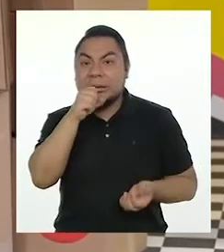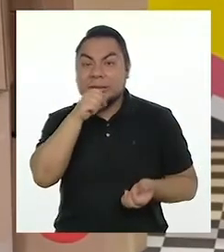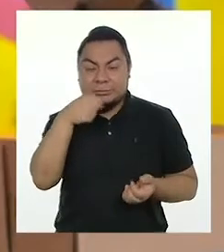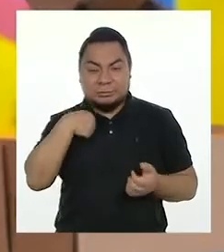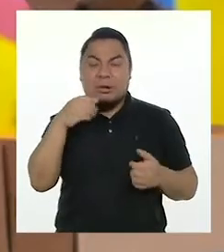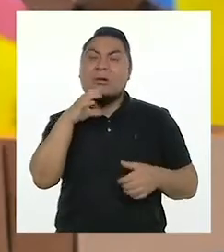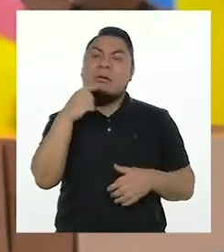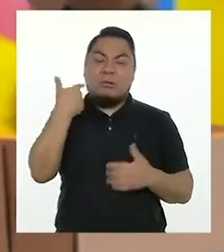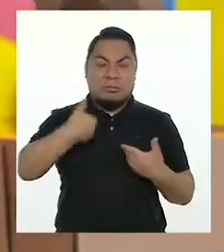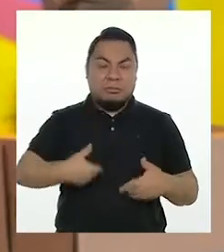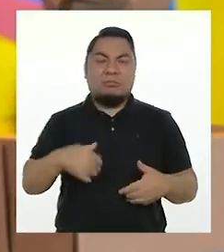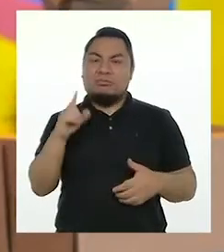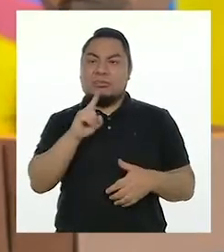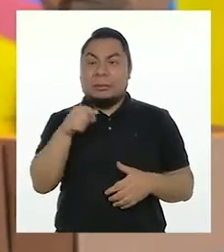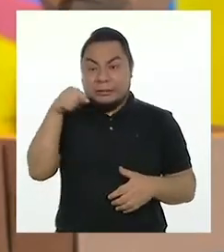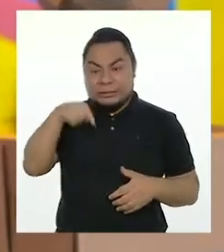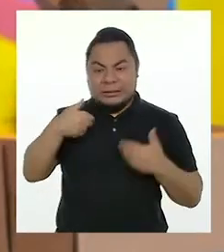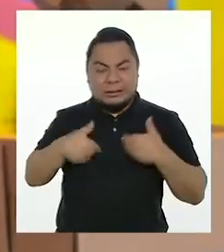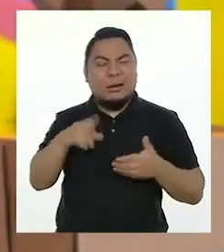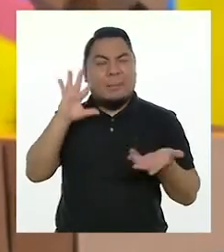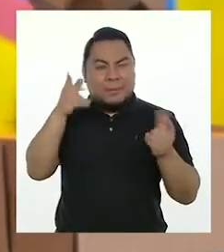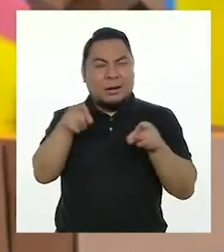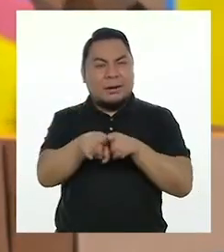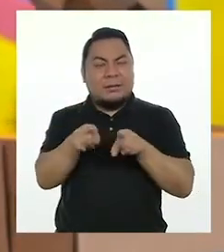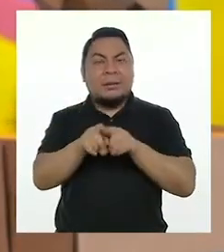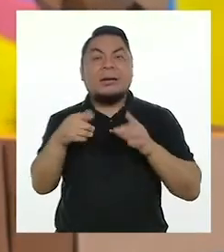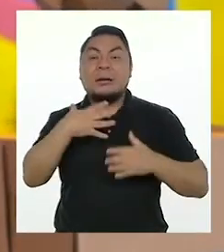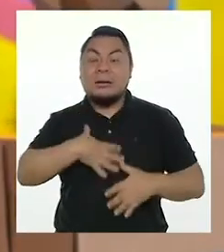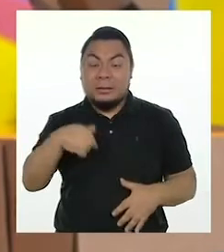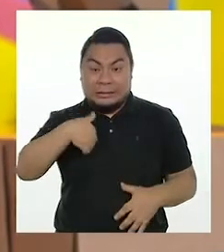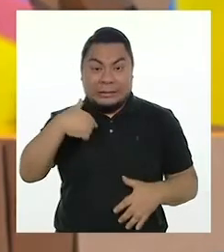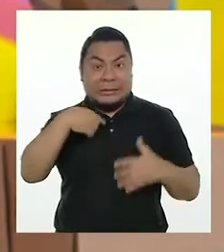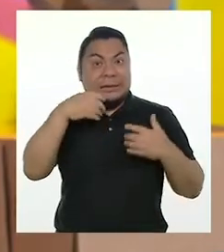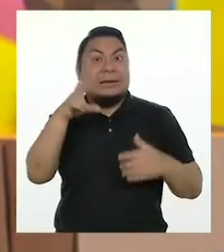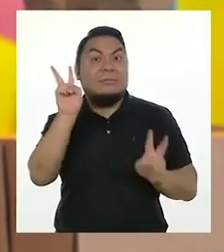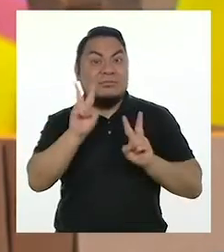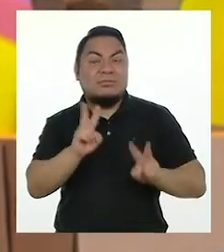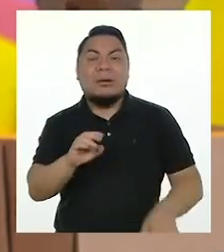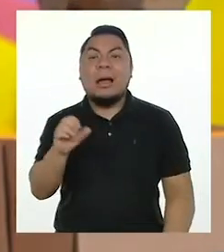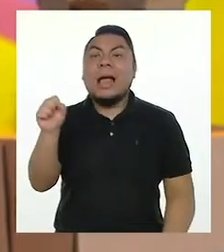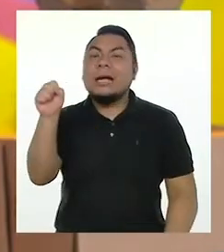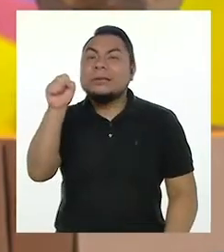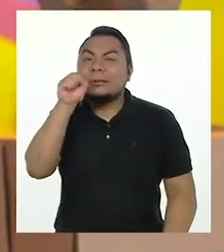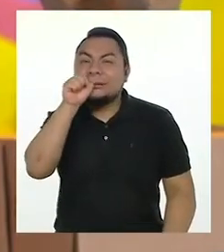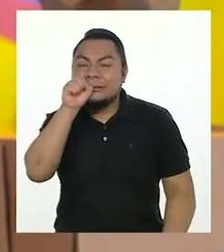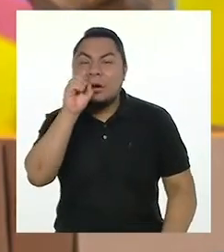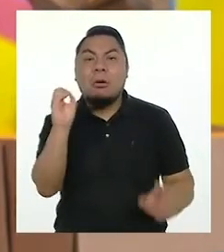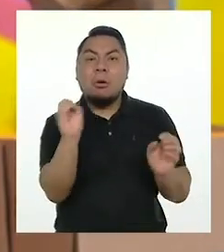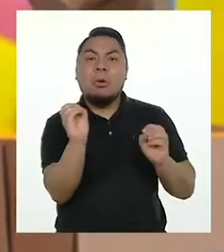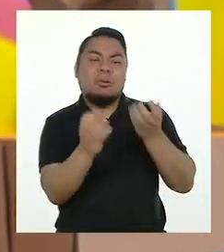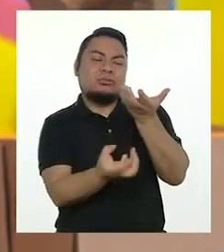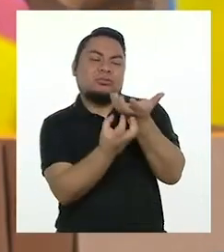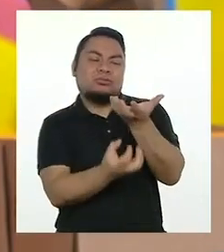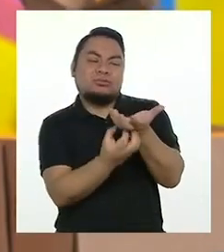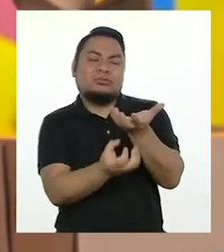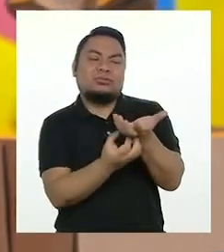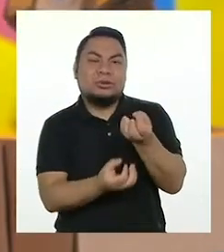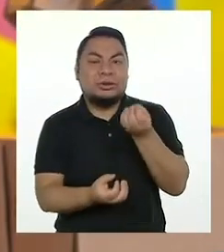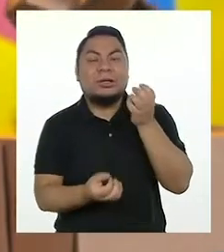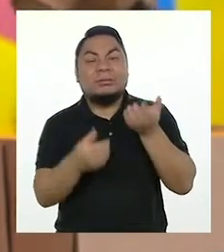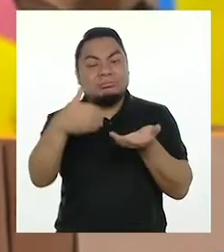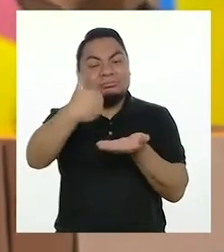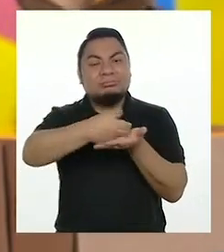de color naranja. Esta verdura se puede comer cruda o cocida. También puedes hacer ensaladas con ella